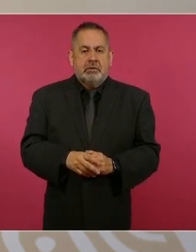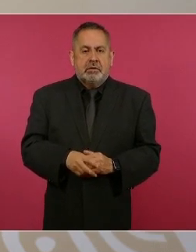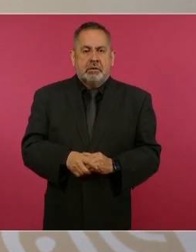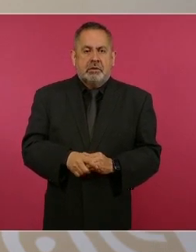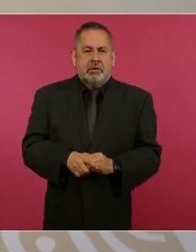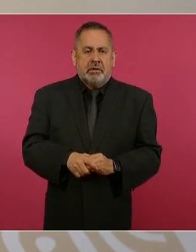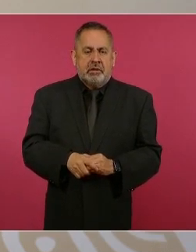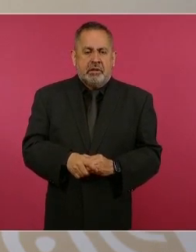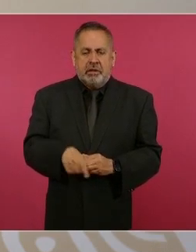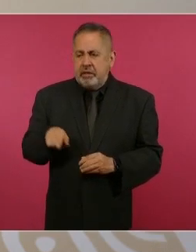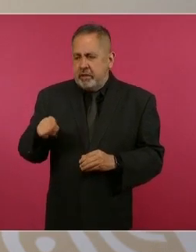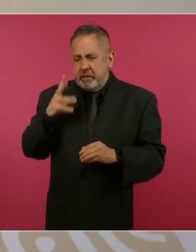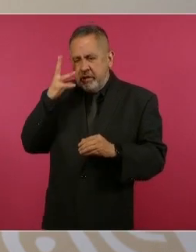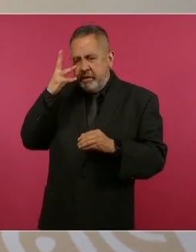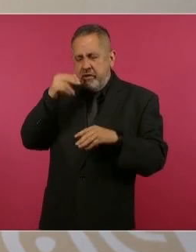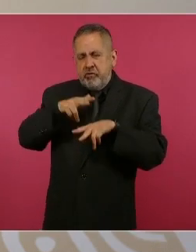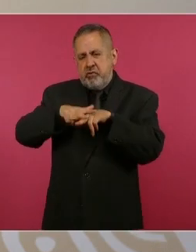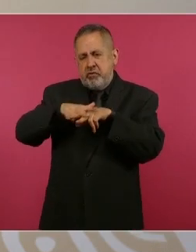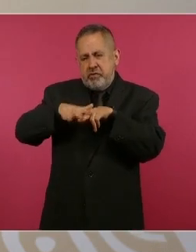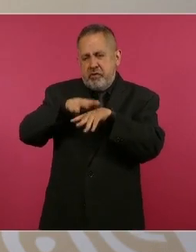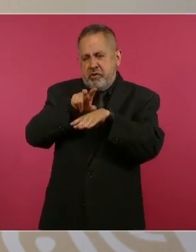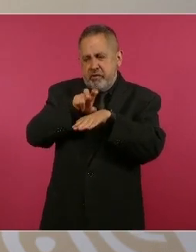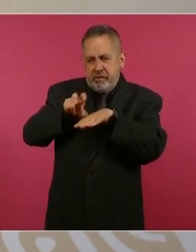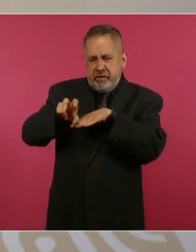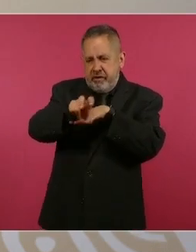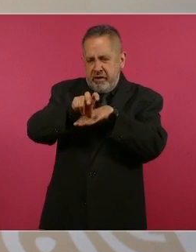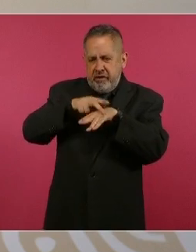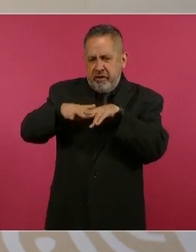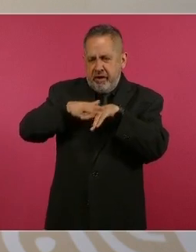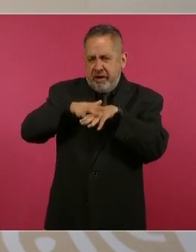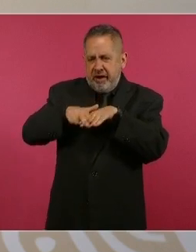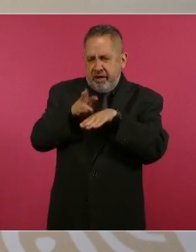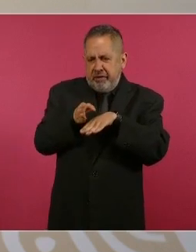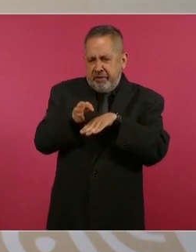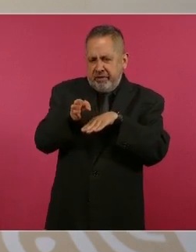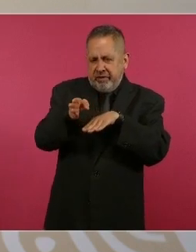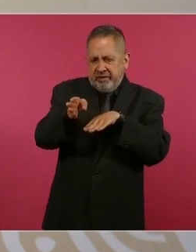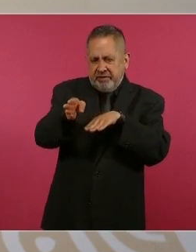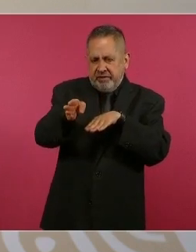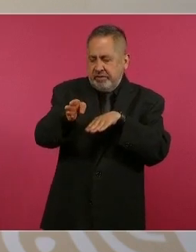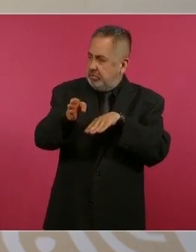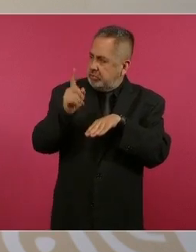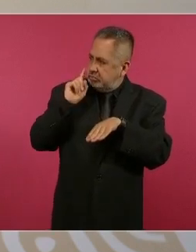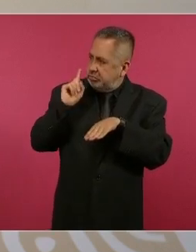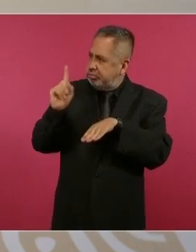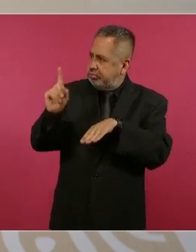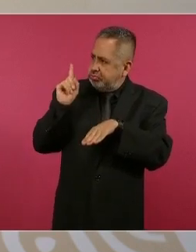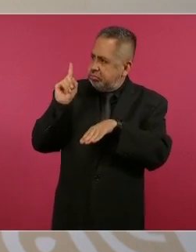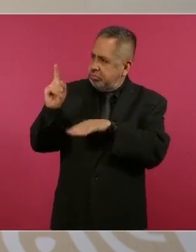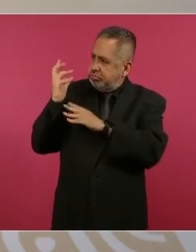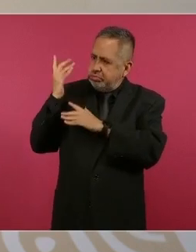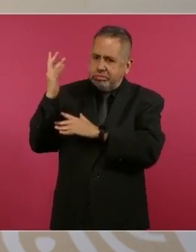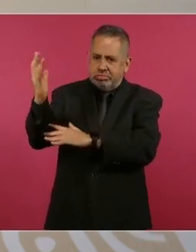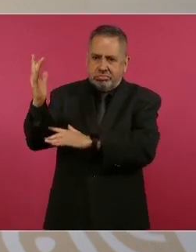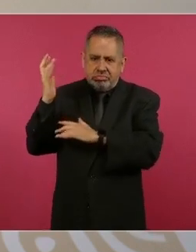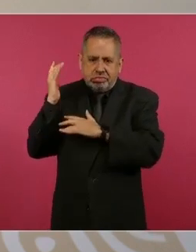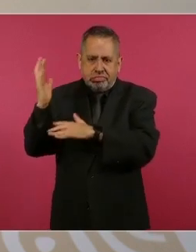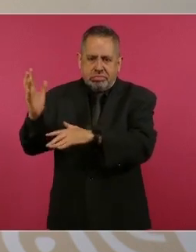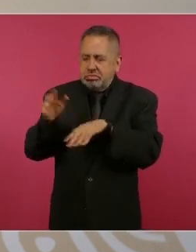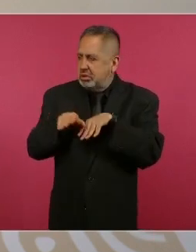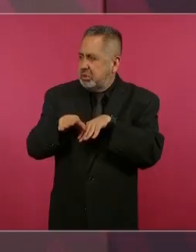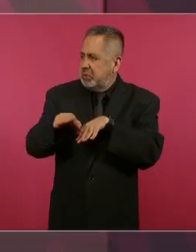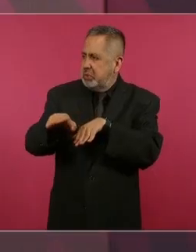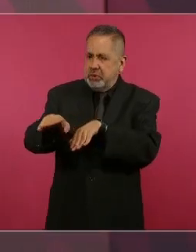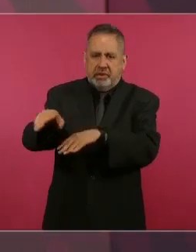Para va a quedar muy bello, además el paisaje, todo